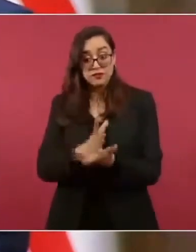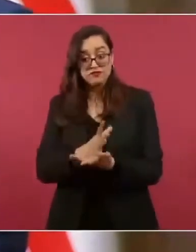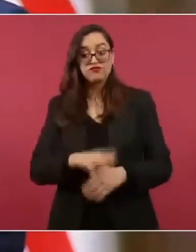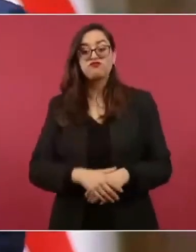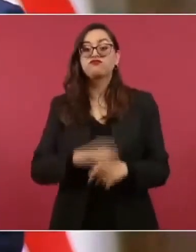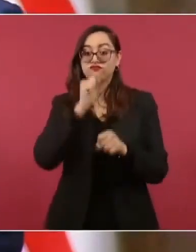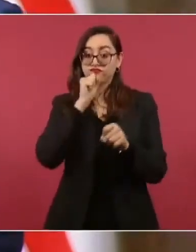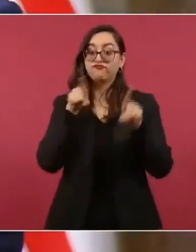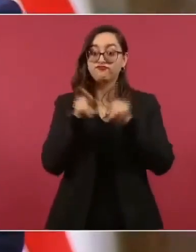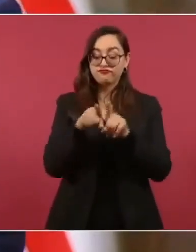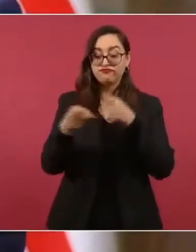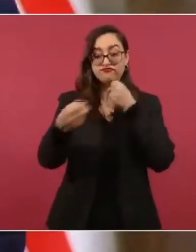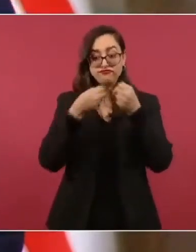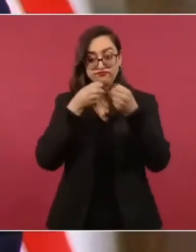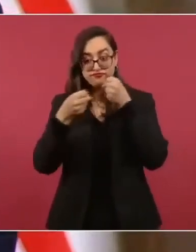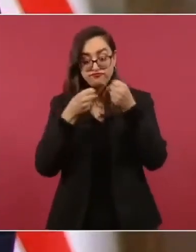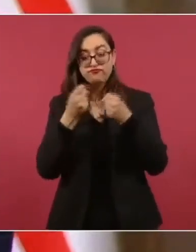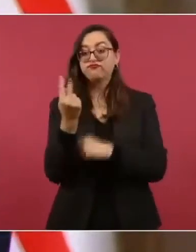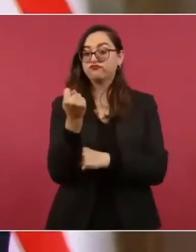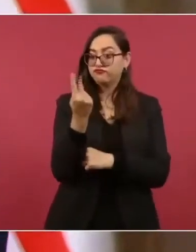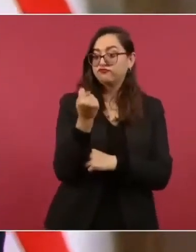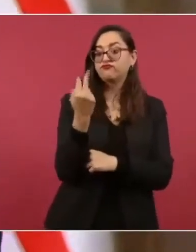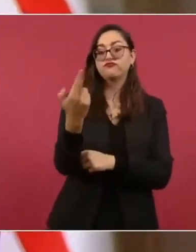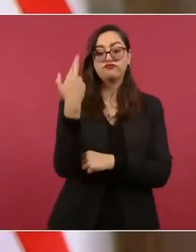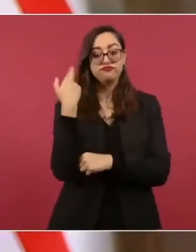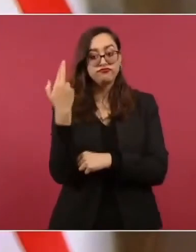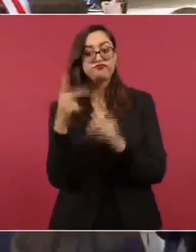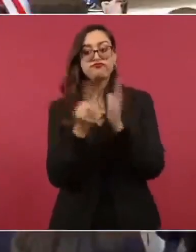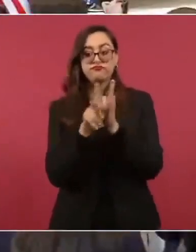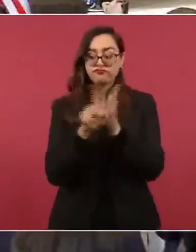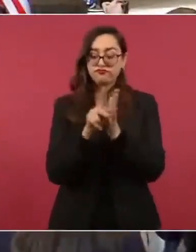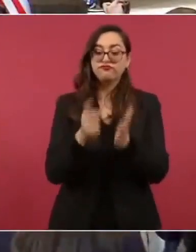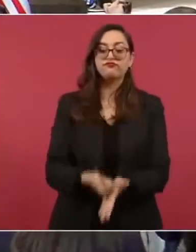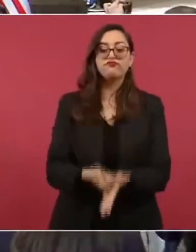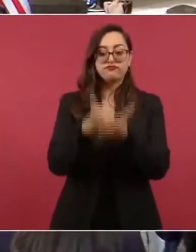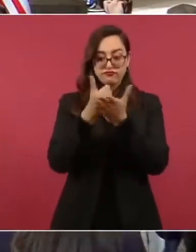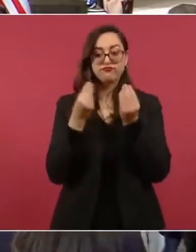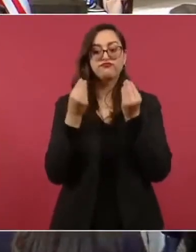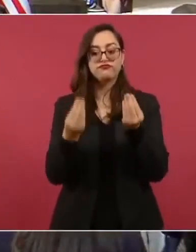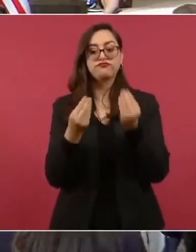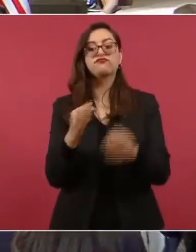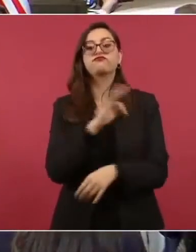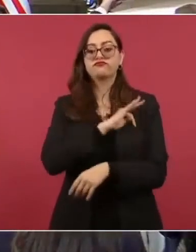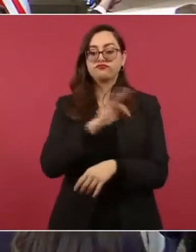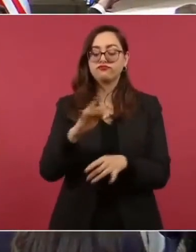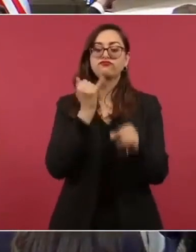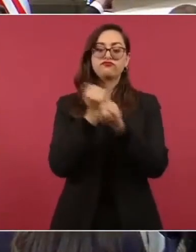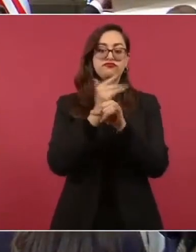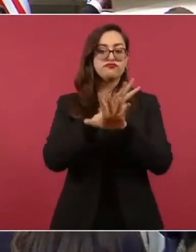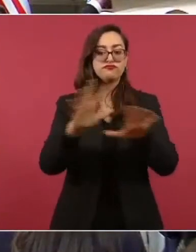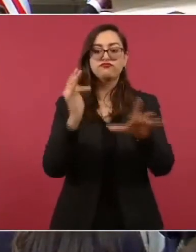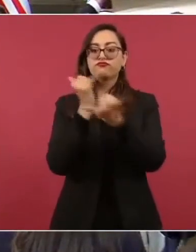medios nos pueden ayudar mucho a informar más